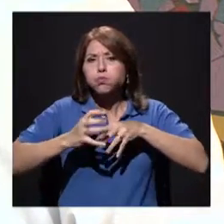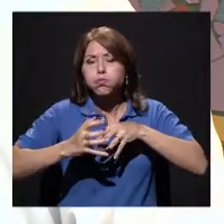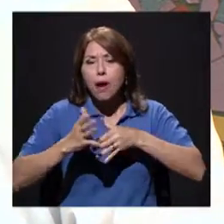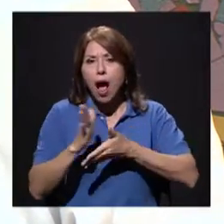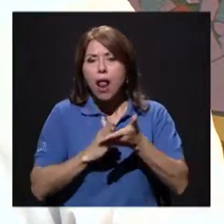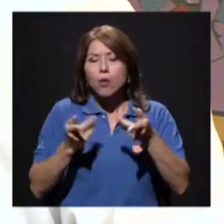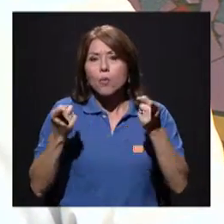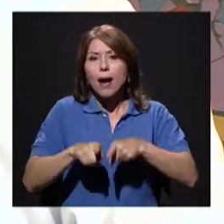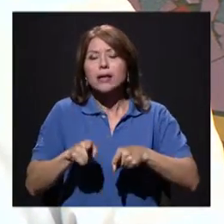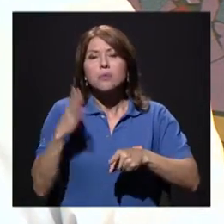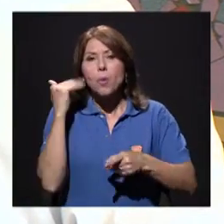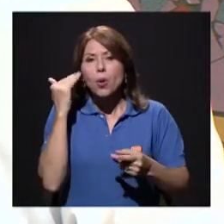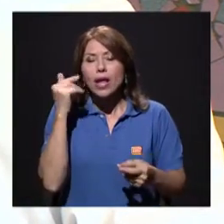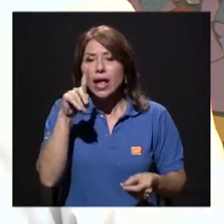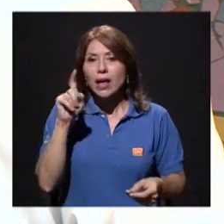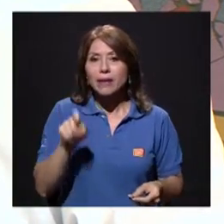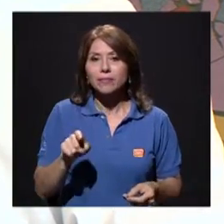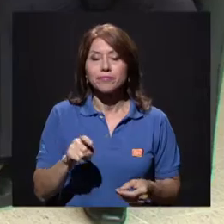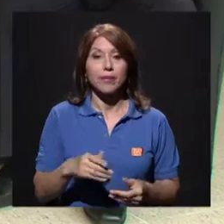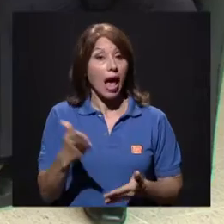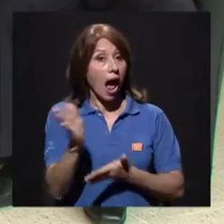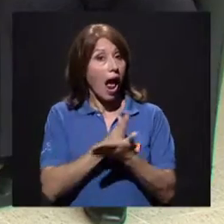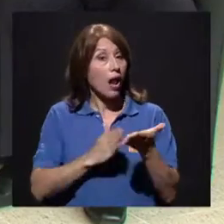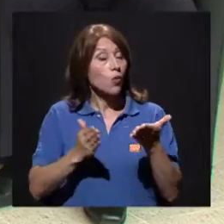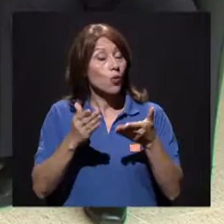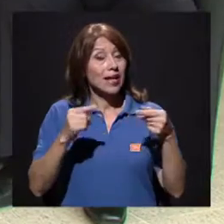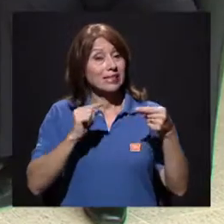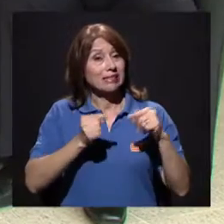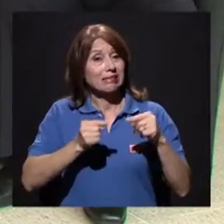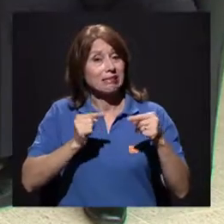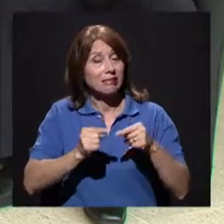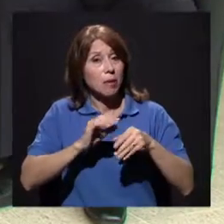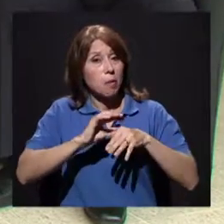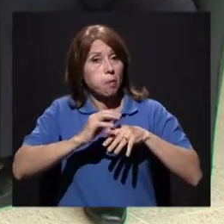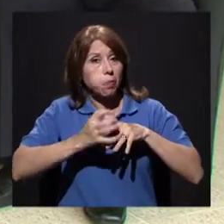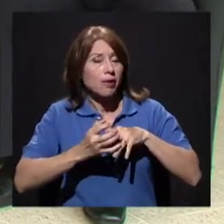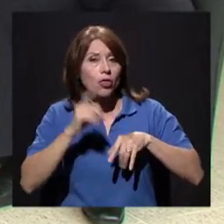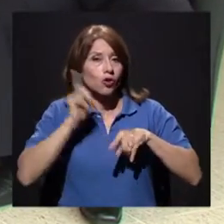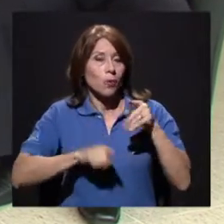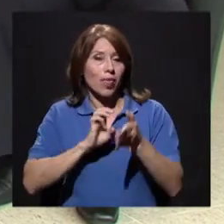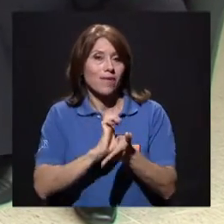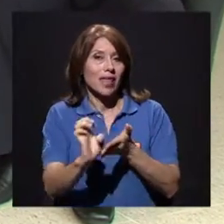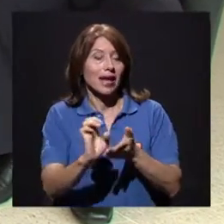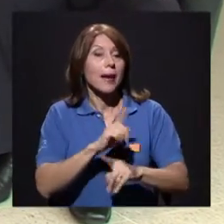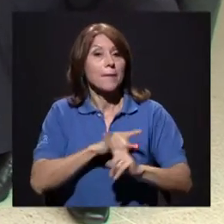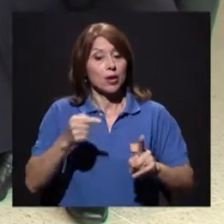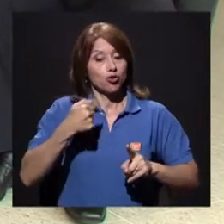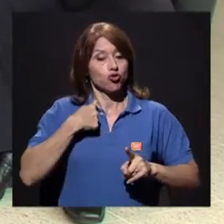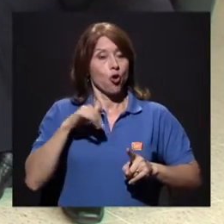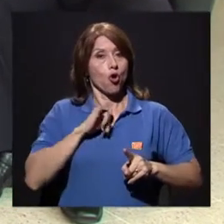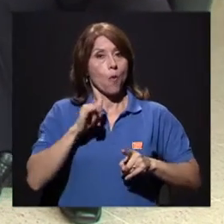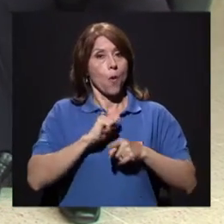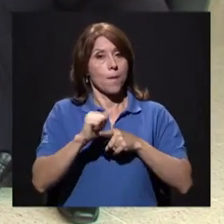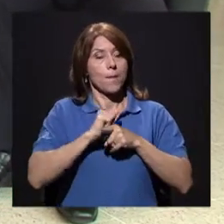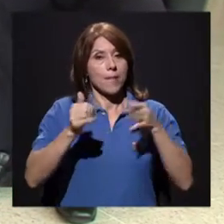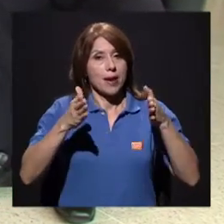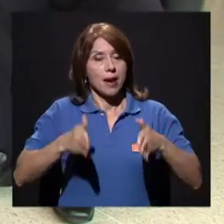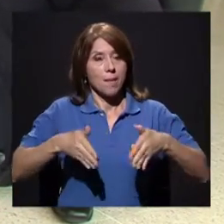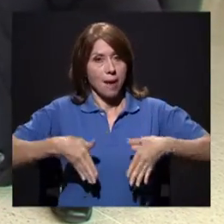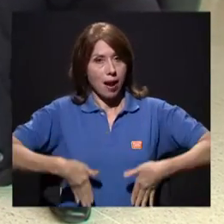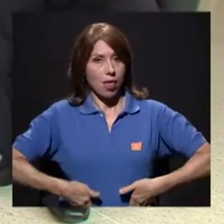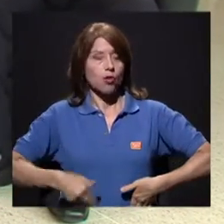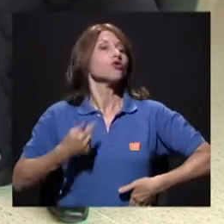como les dije, es inevitable algunas lesiones. Pero como entrenadores o preparadores físicos, yo tengo que preparar bien a mis